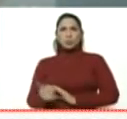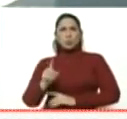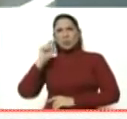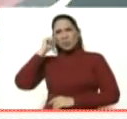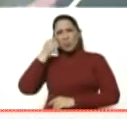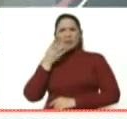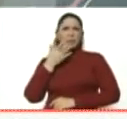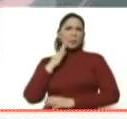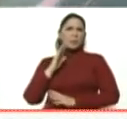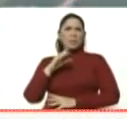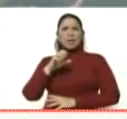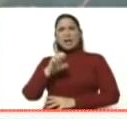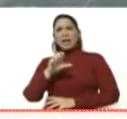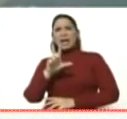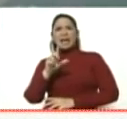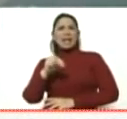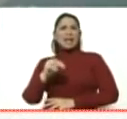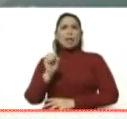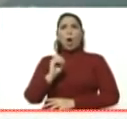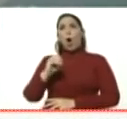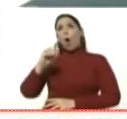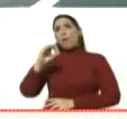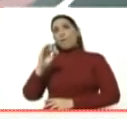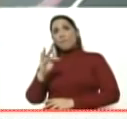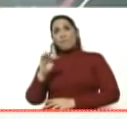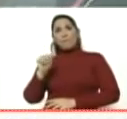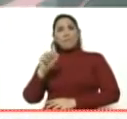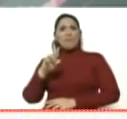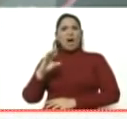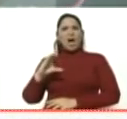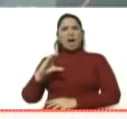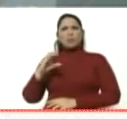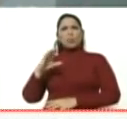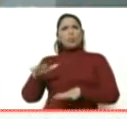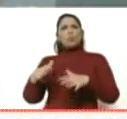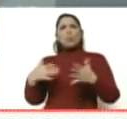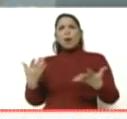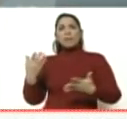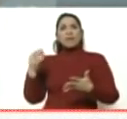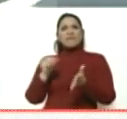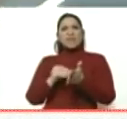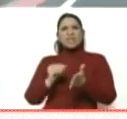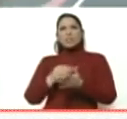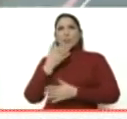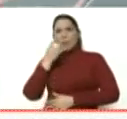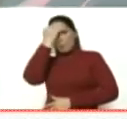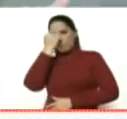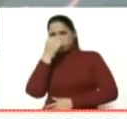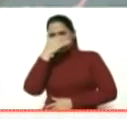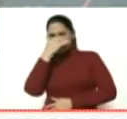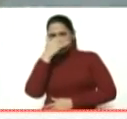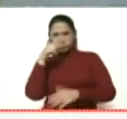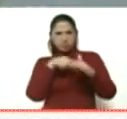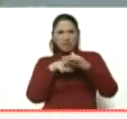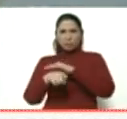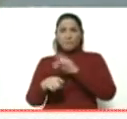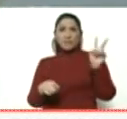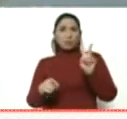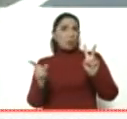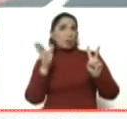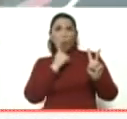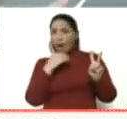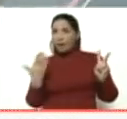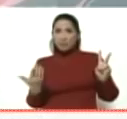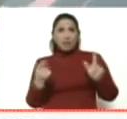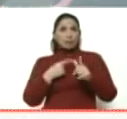era Farco, ELN, no sé qué. ¿Cuántas veces se ha dicho aquí que si está este guerrillero, que si está el otro? No están. Y